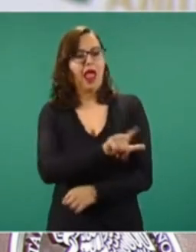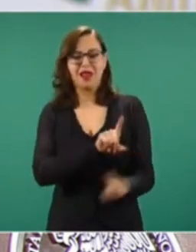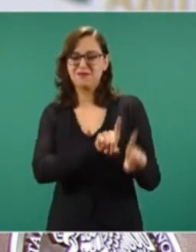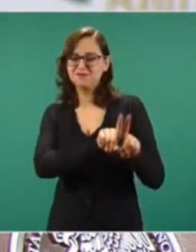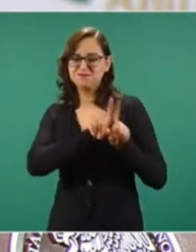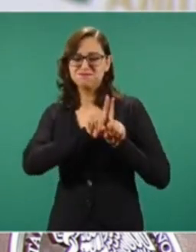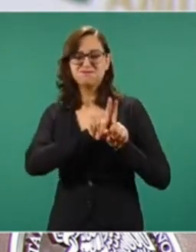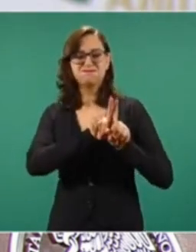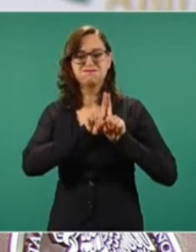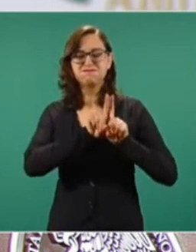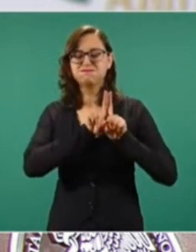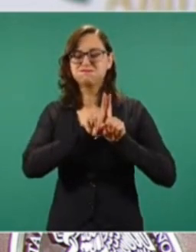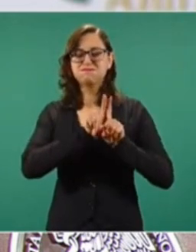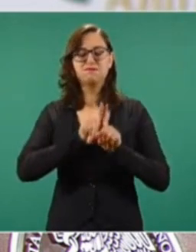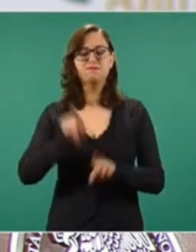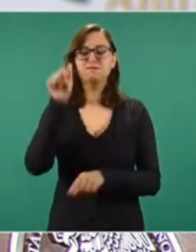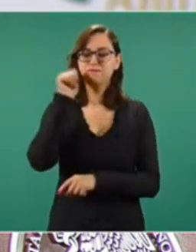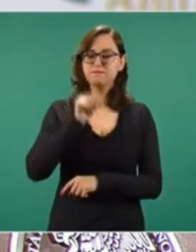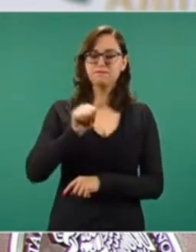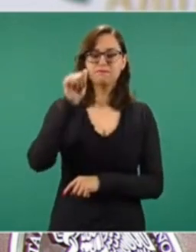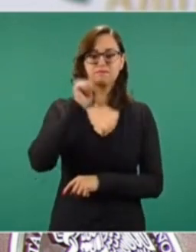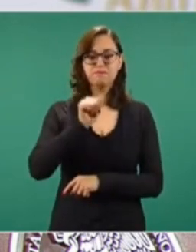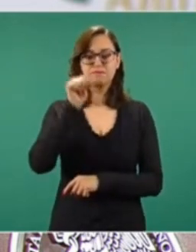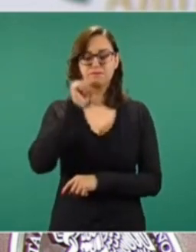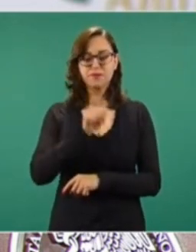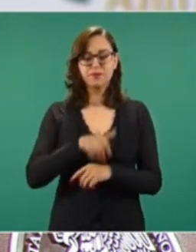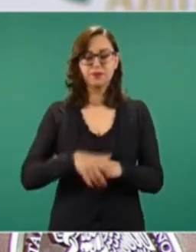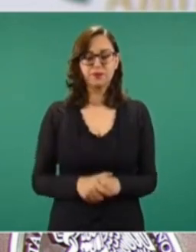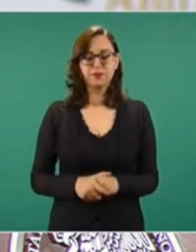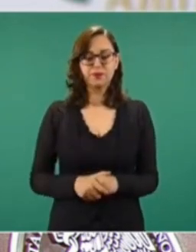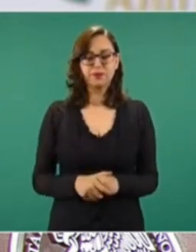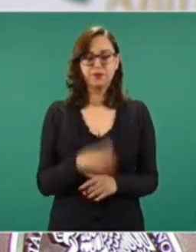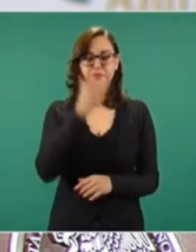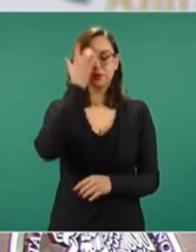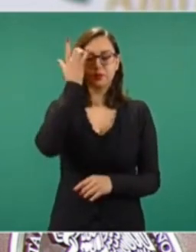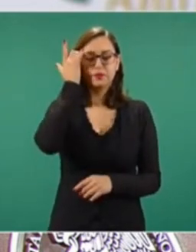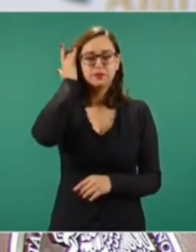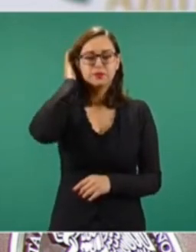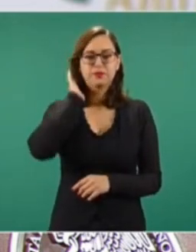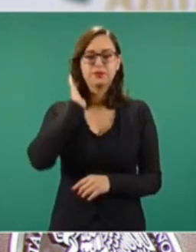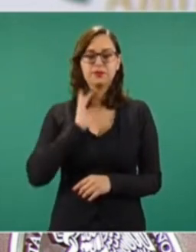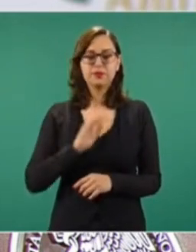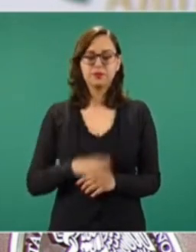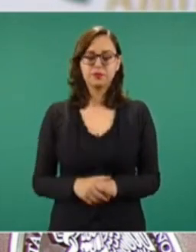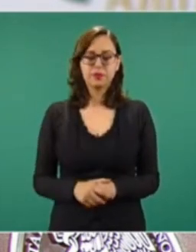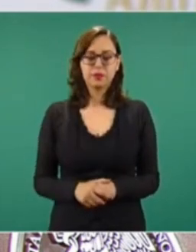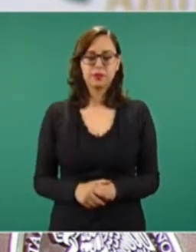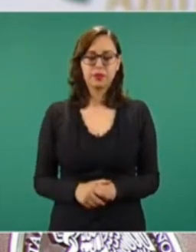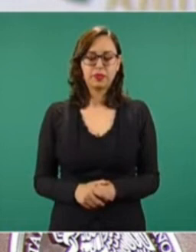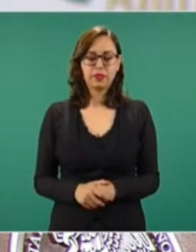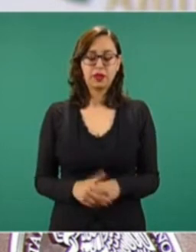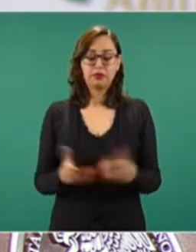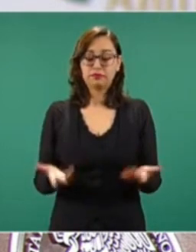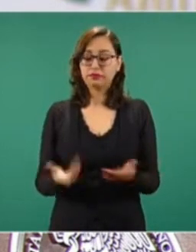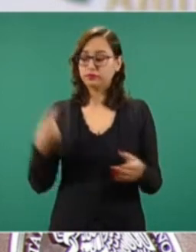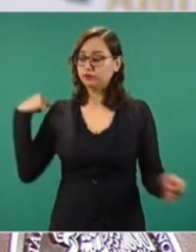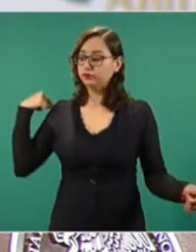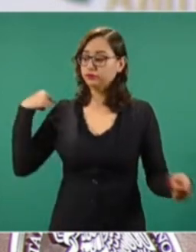tiempo que se desempeñó como consejero, se hizo cargo